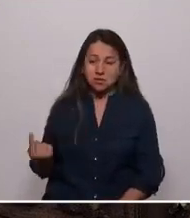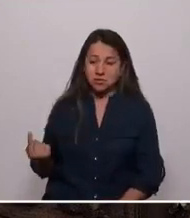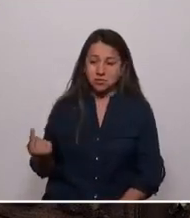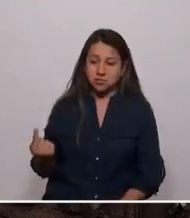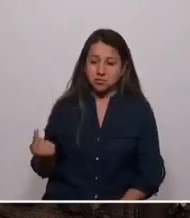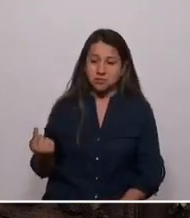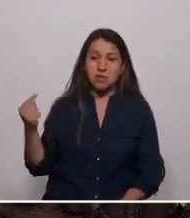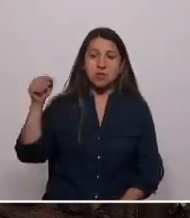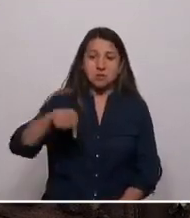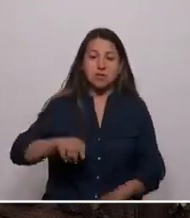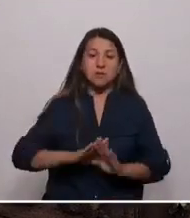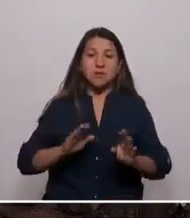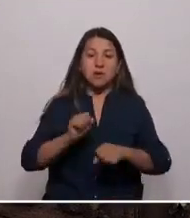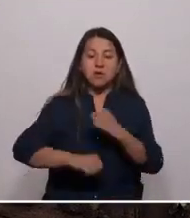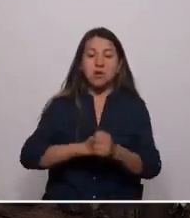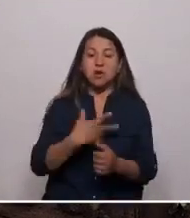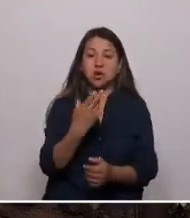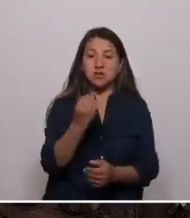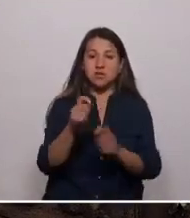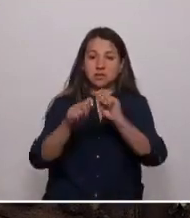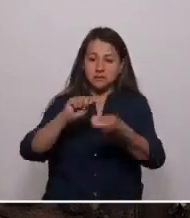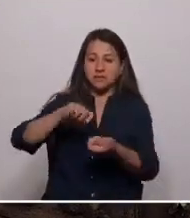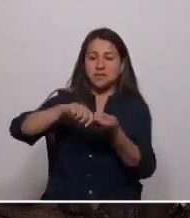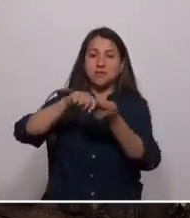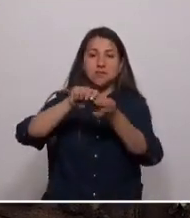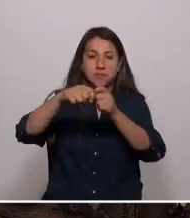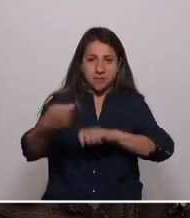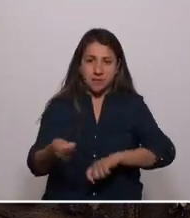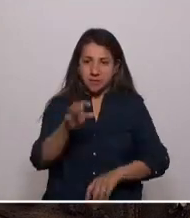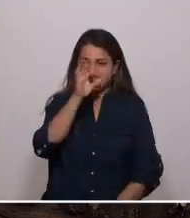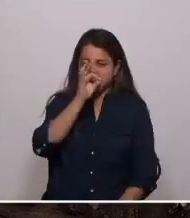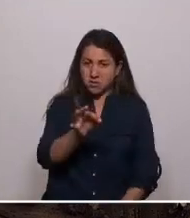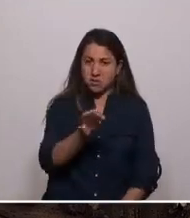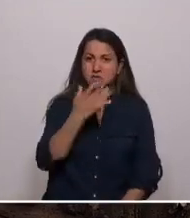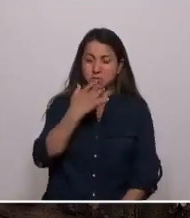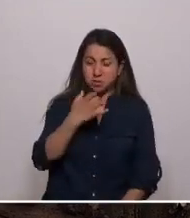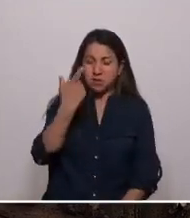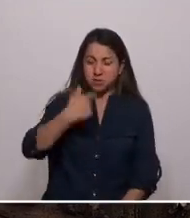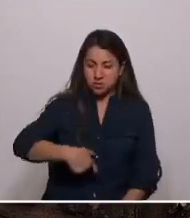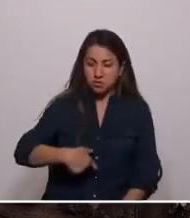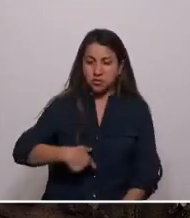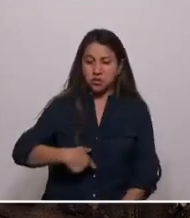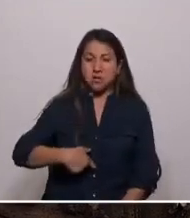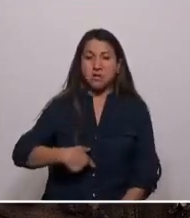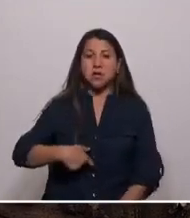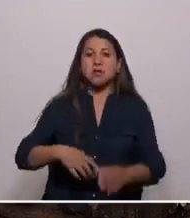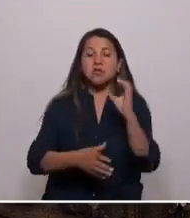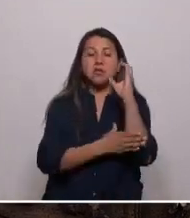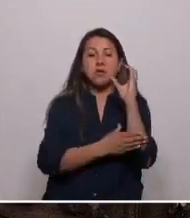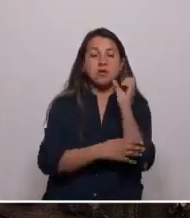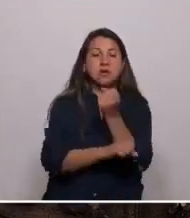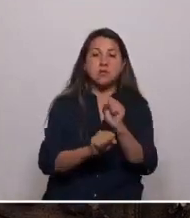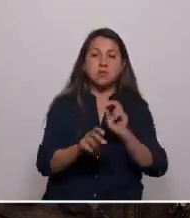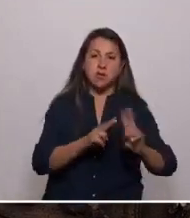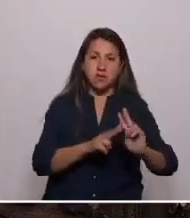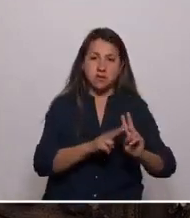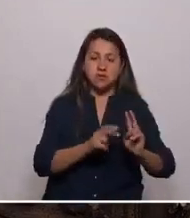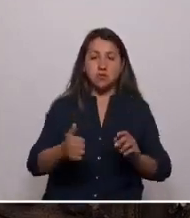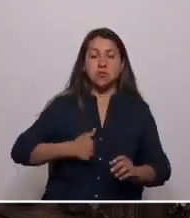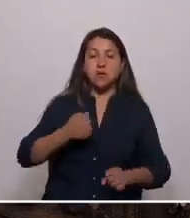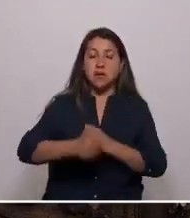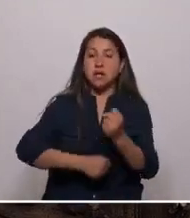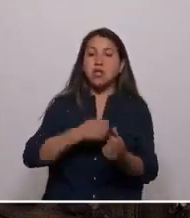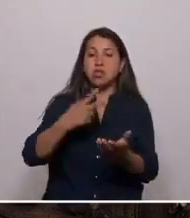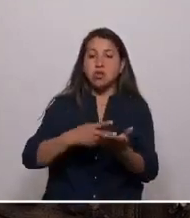80. Echar abajo la constitución del dictador. Porque soy nieta de una de las comunistas que no pudieron matar. Porque el año 2019